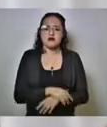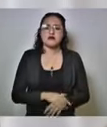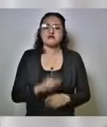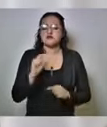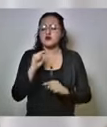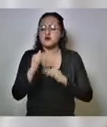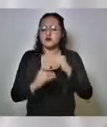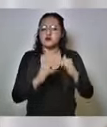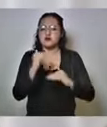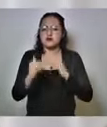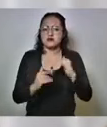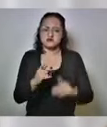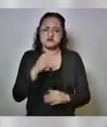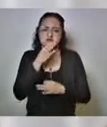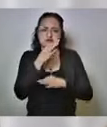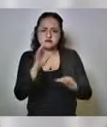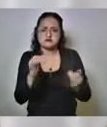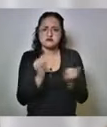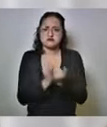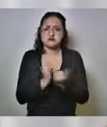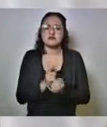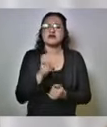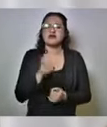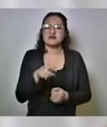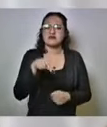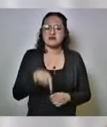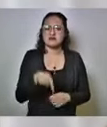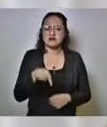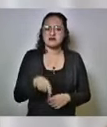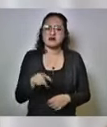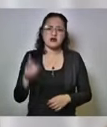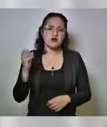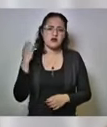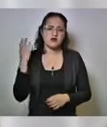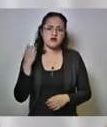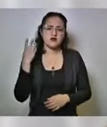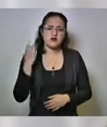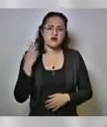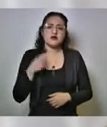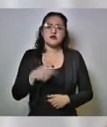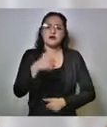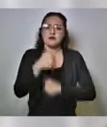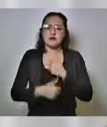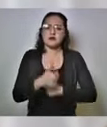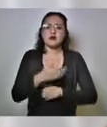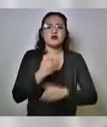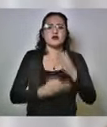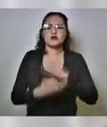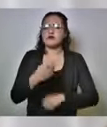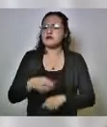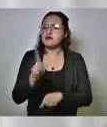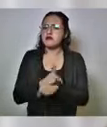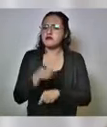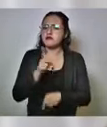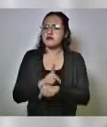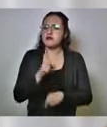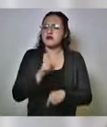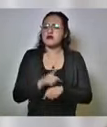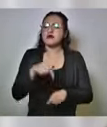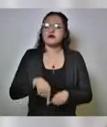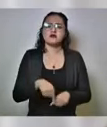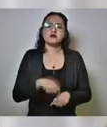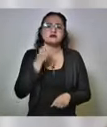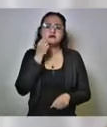avances ahí y en esa en esa conferencia participa todos los días esta